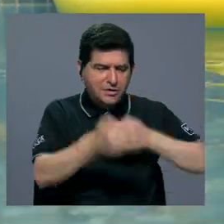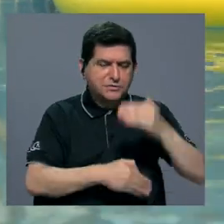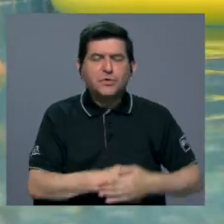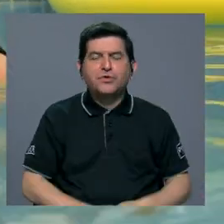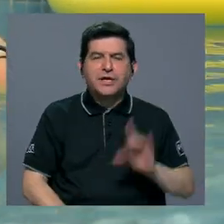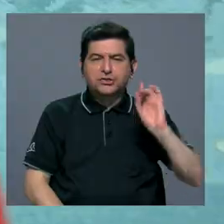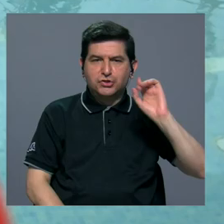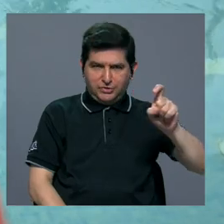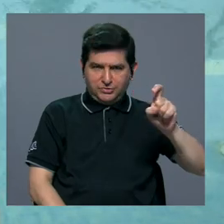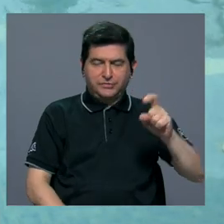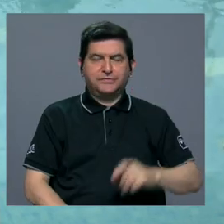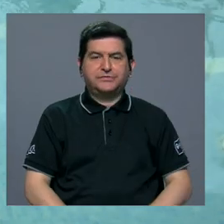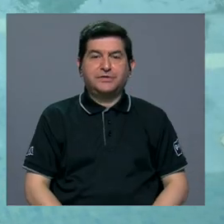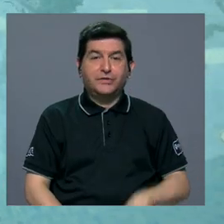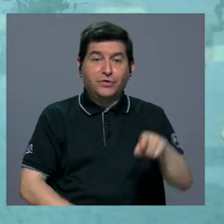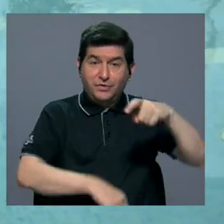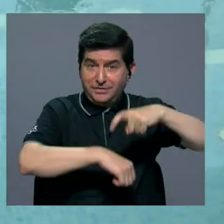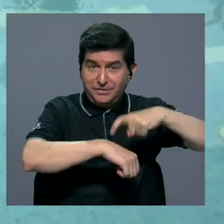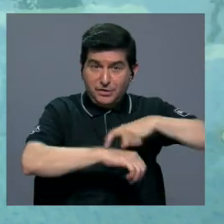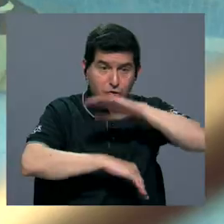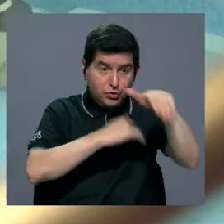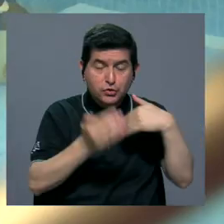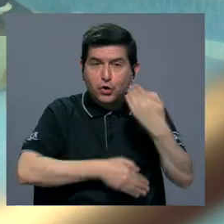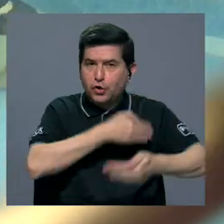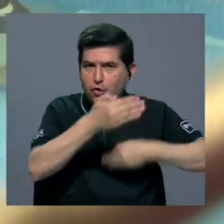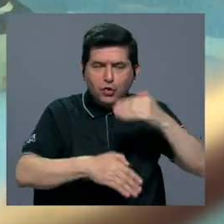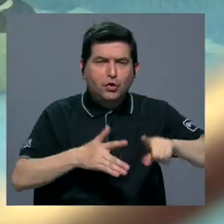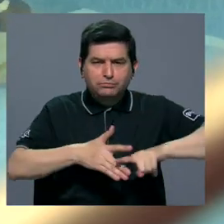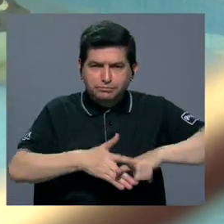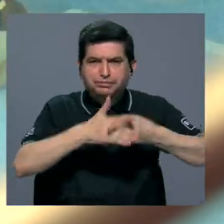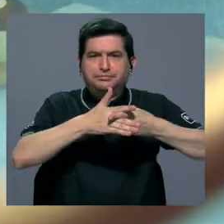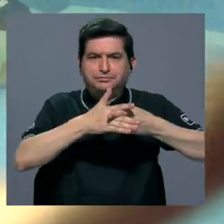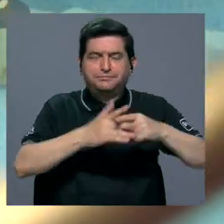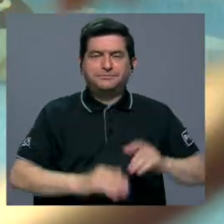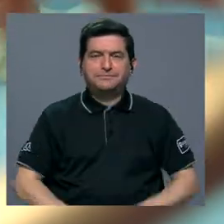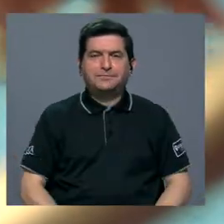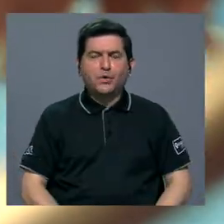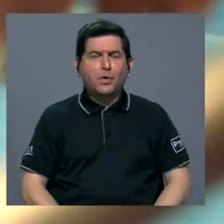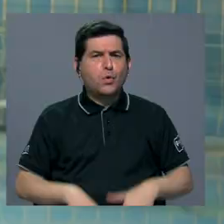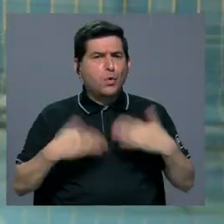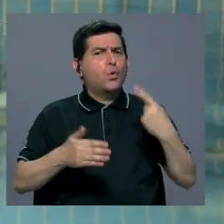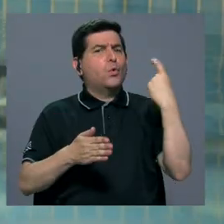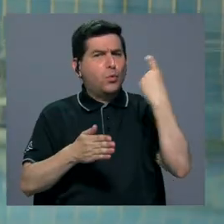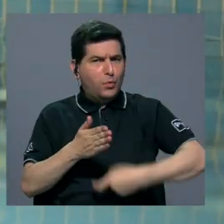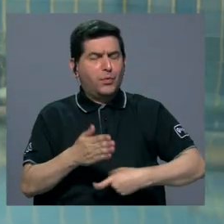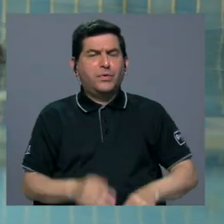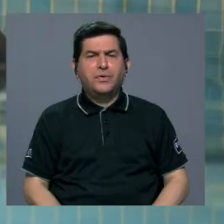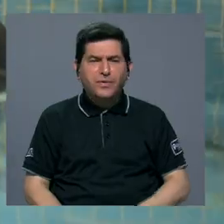diagnóstico. Ahí fue cuando todo el proceso empezó, fue muy arduo.